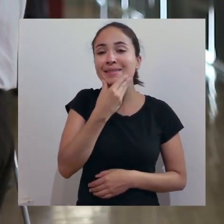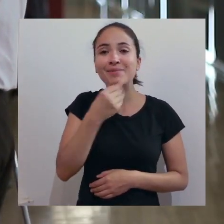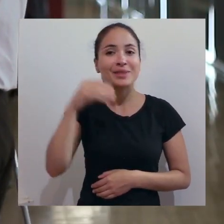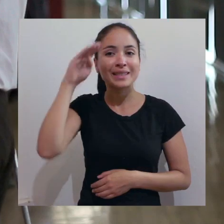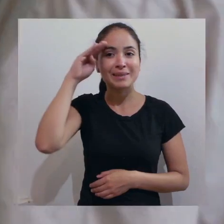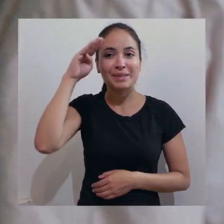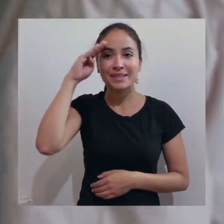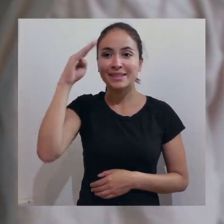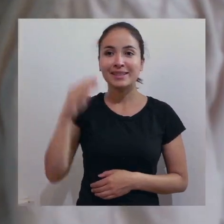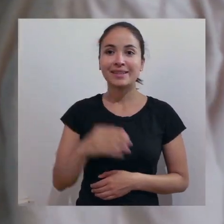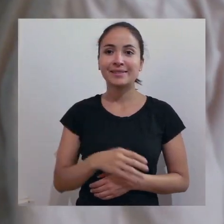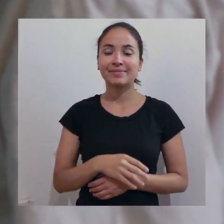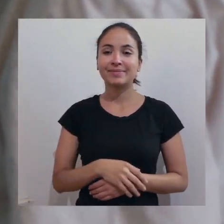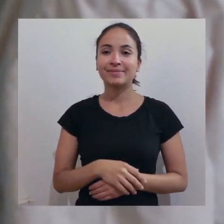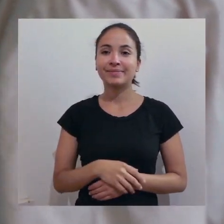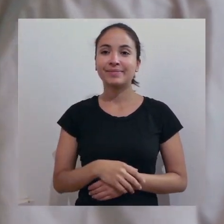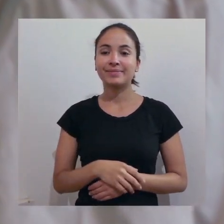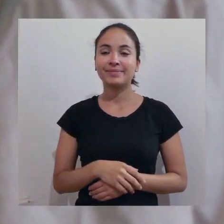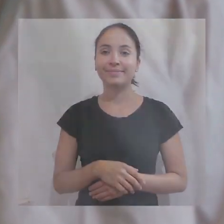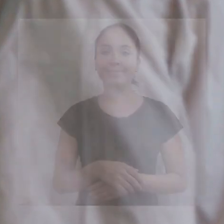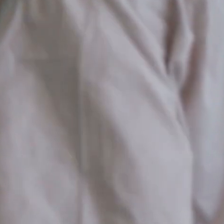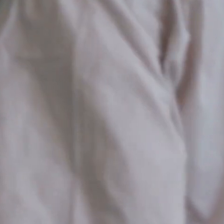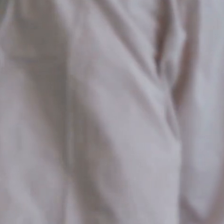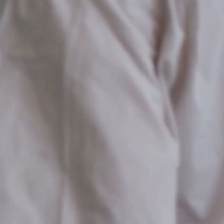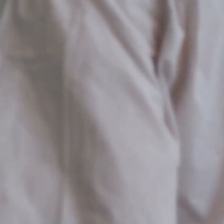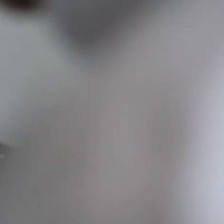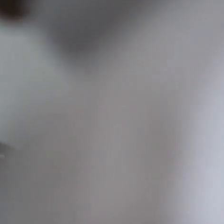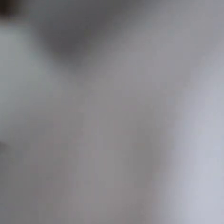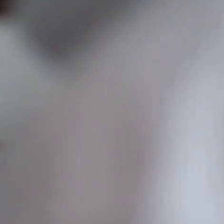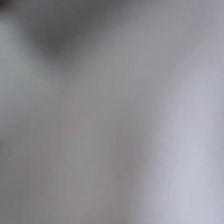Ha sido maravilloso. Ha sido maravilloso la experiencia.